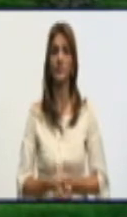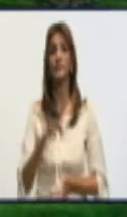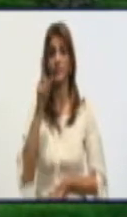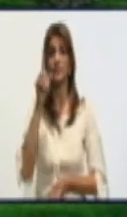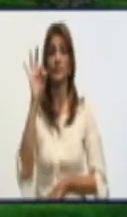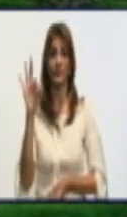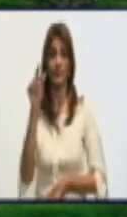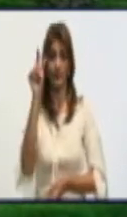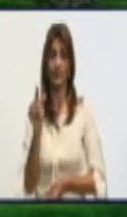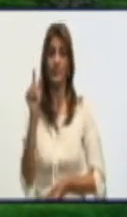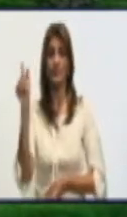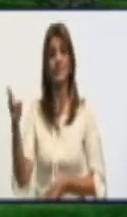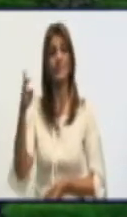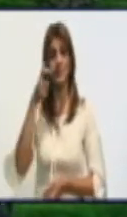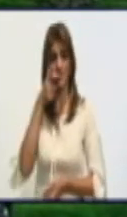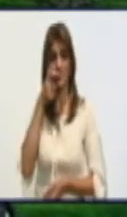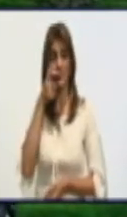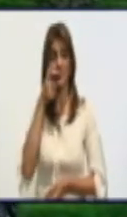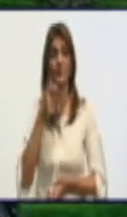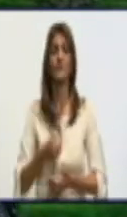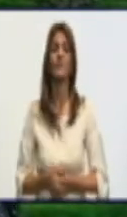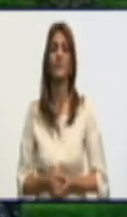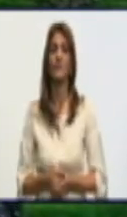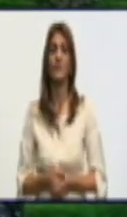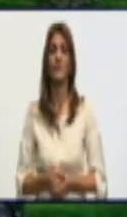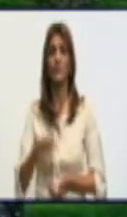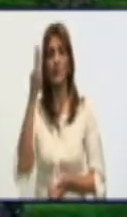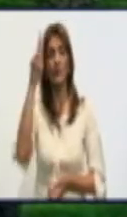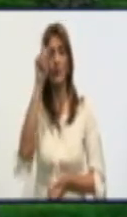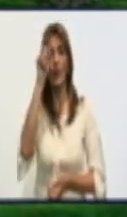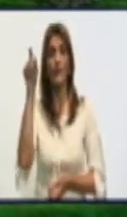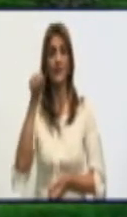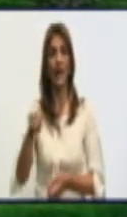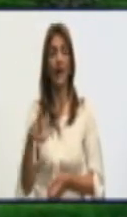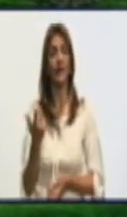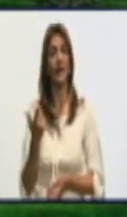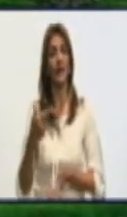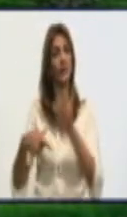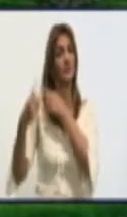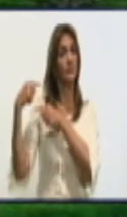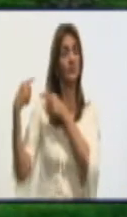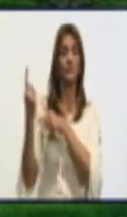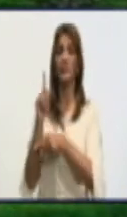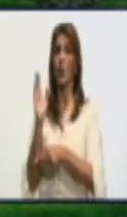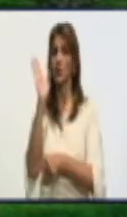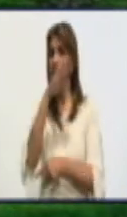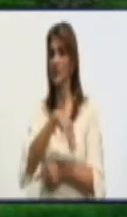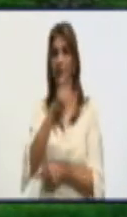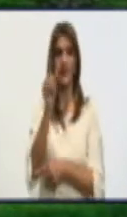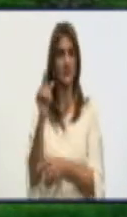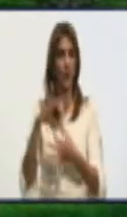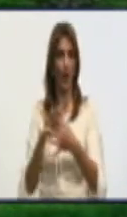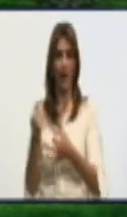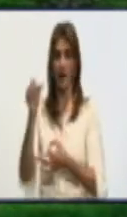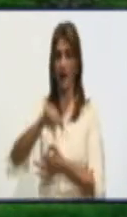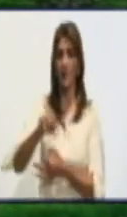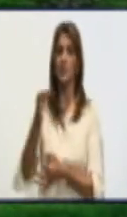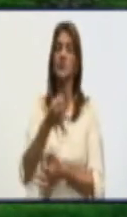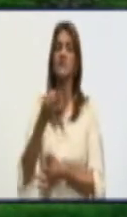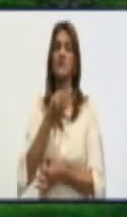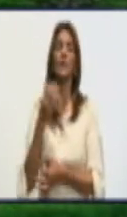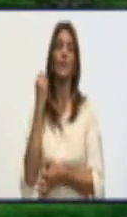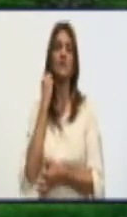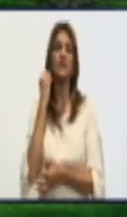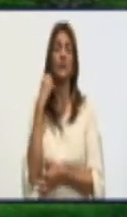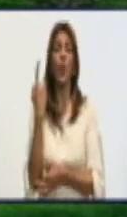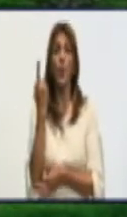que están en vigilancia intensiva. Hace unos días atrás Granma no tenía personas en vigilancia intensiva en Manzanillo. Un grave